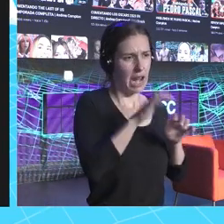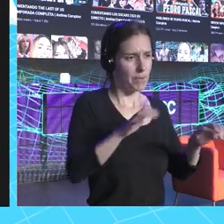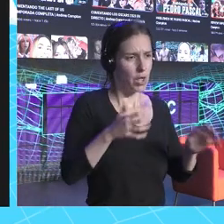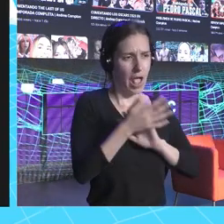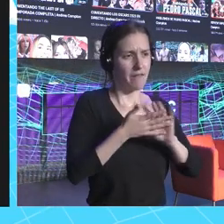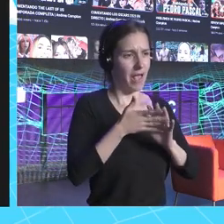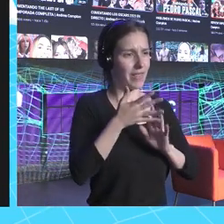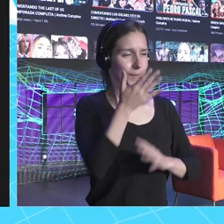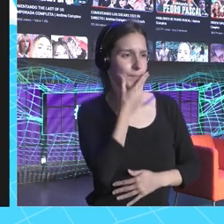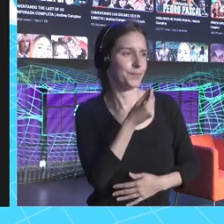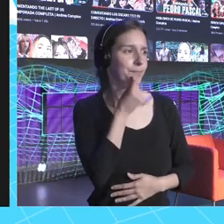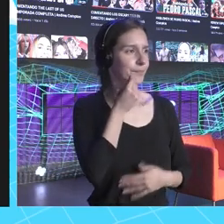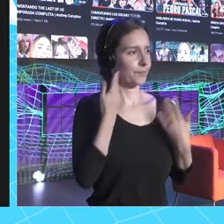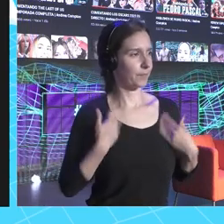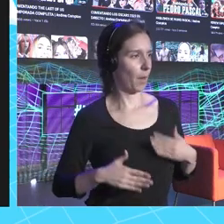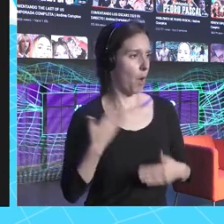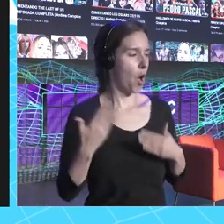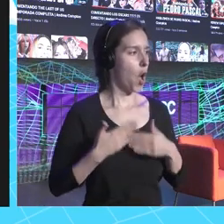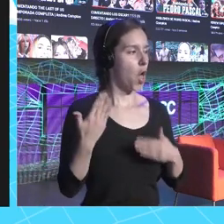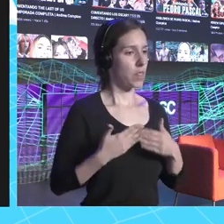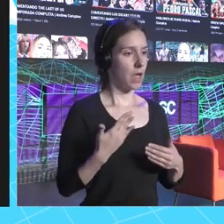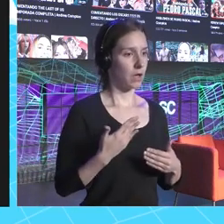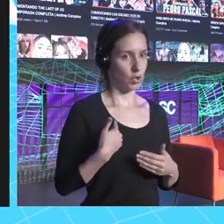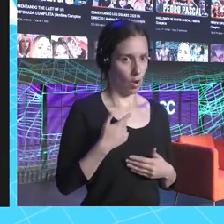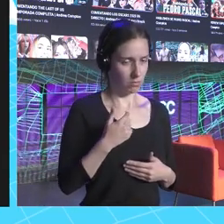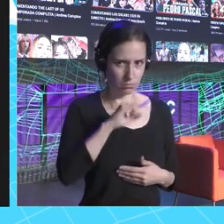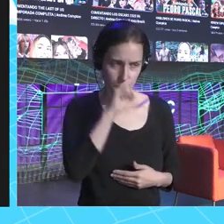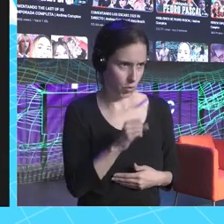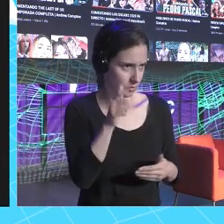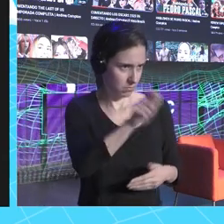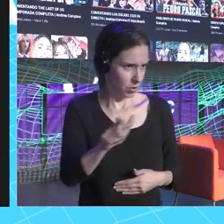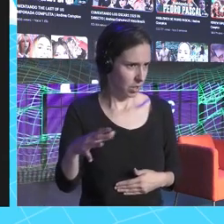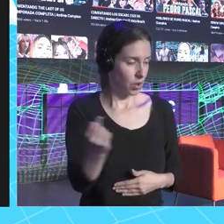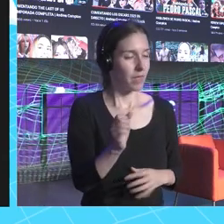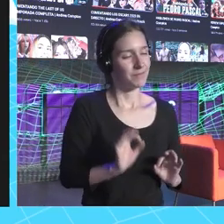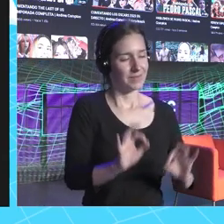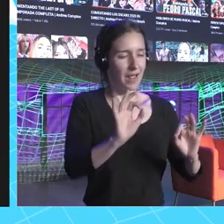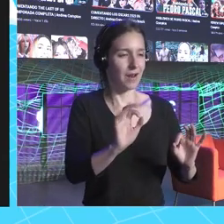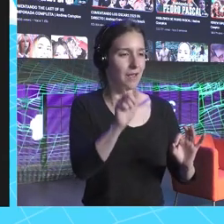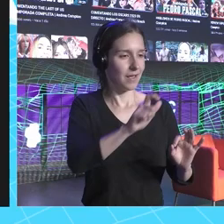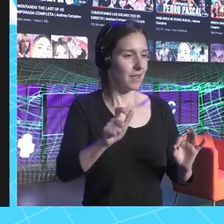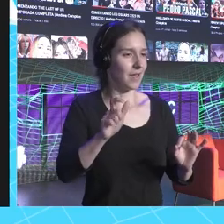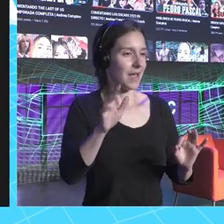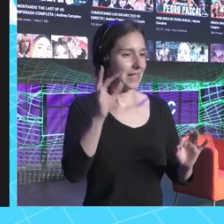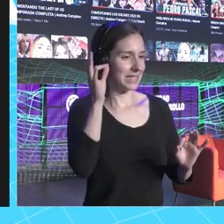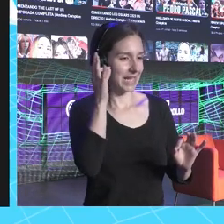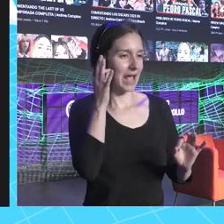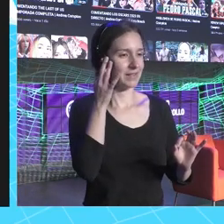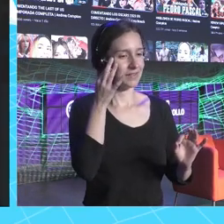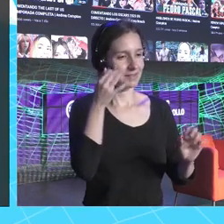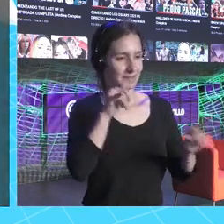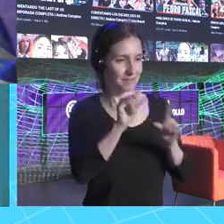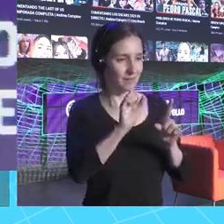beauty, de lifestyle, de moda, de todo esto. Que las amo. Sobre todo especialmente de forma personal a todas las beauty bloggers y a todas las de moda,